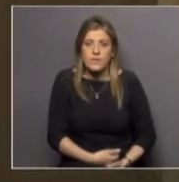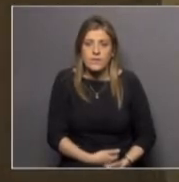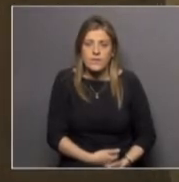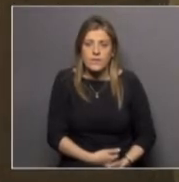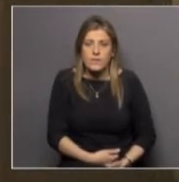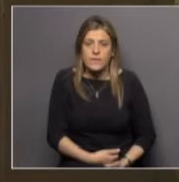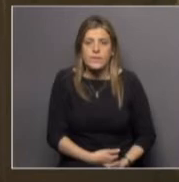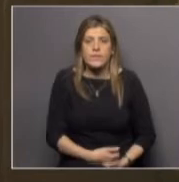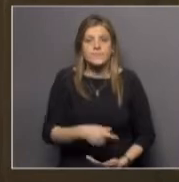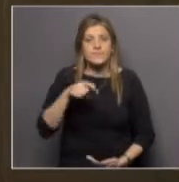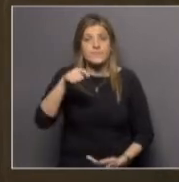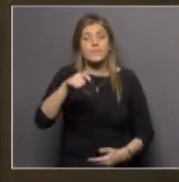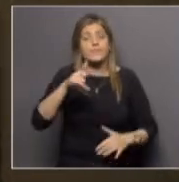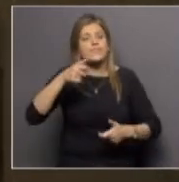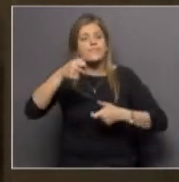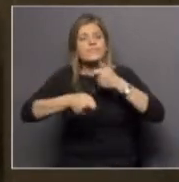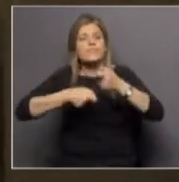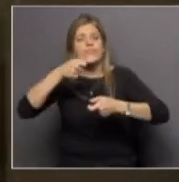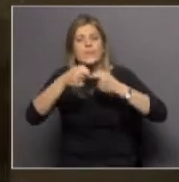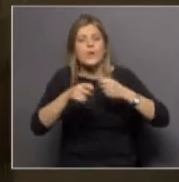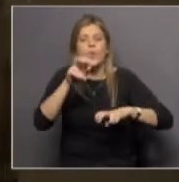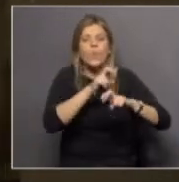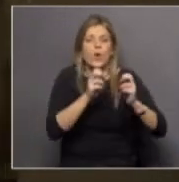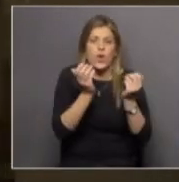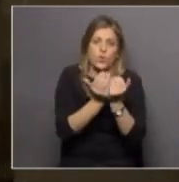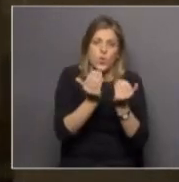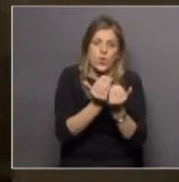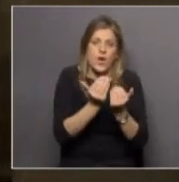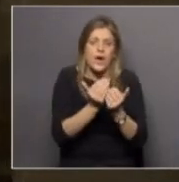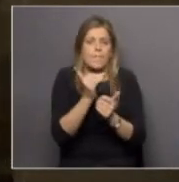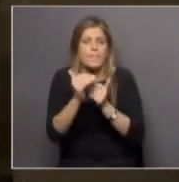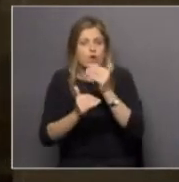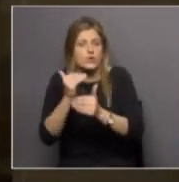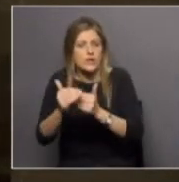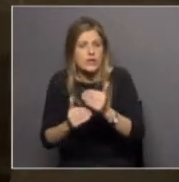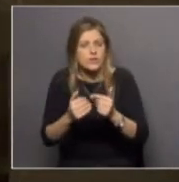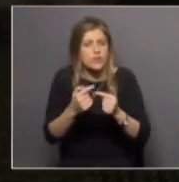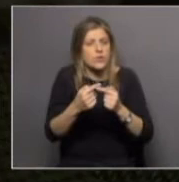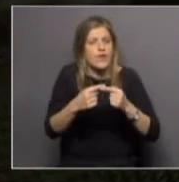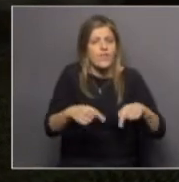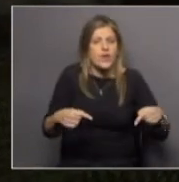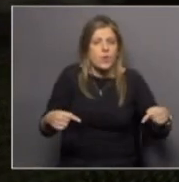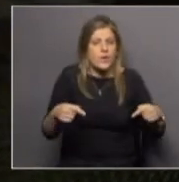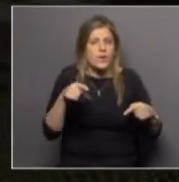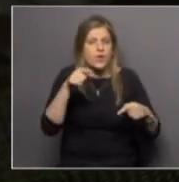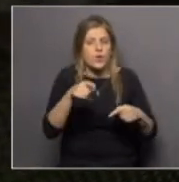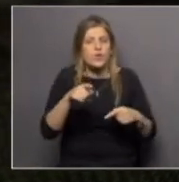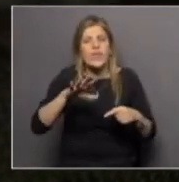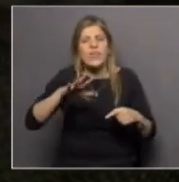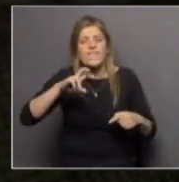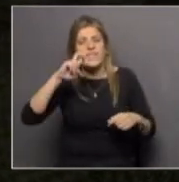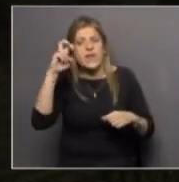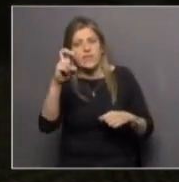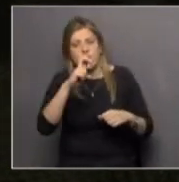Este proyecto fue diseñado para estudiar fenómenos, procesos que involucra al viento